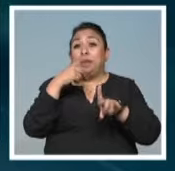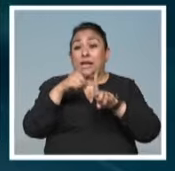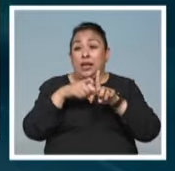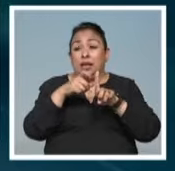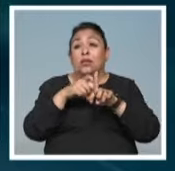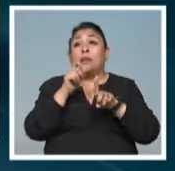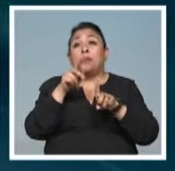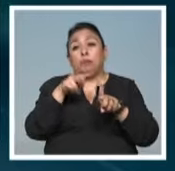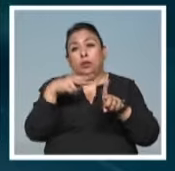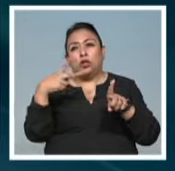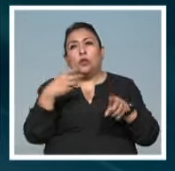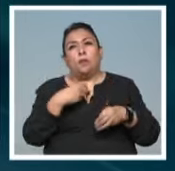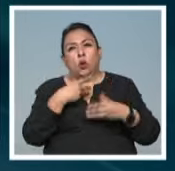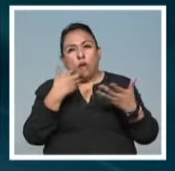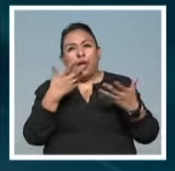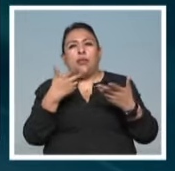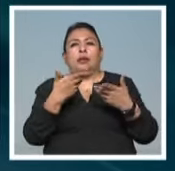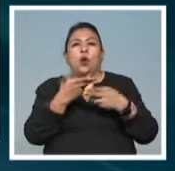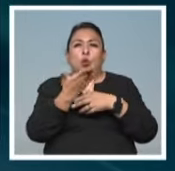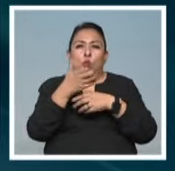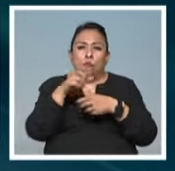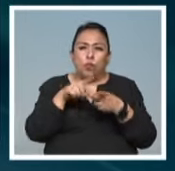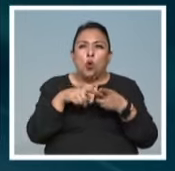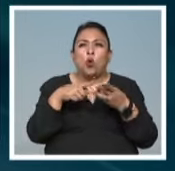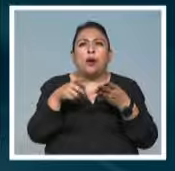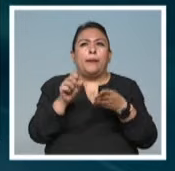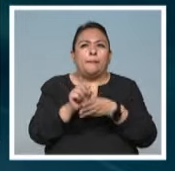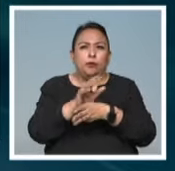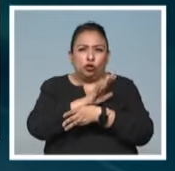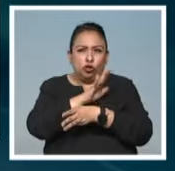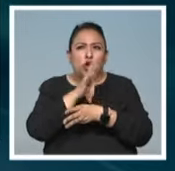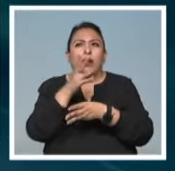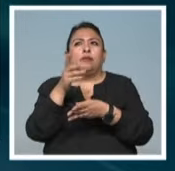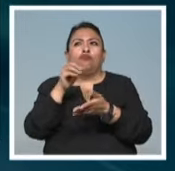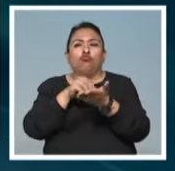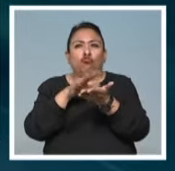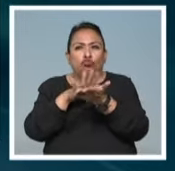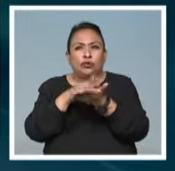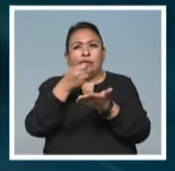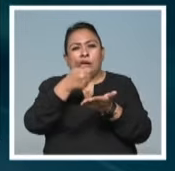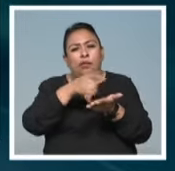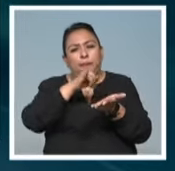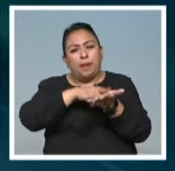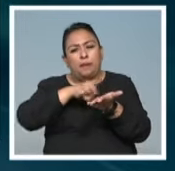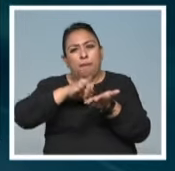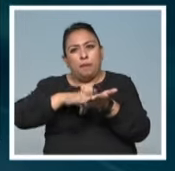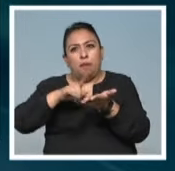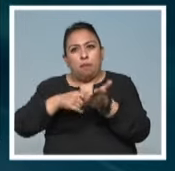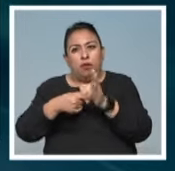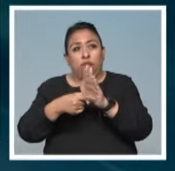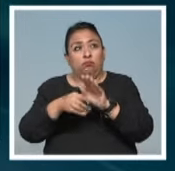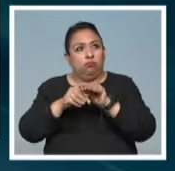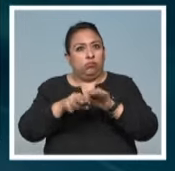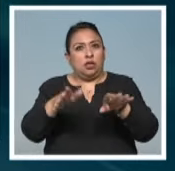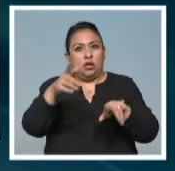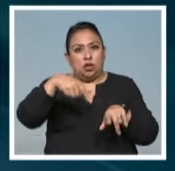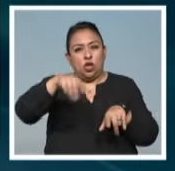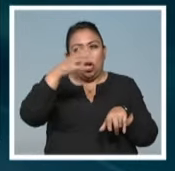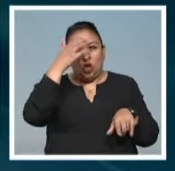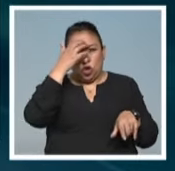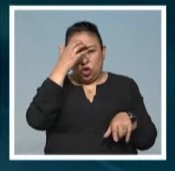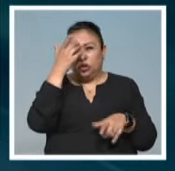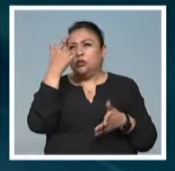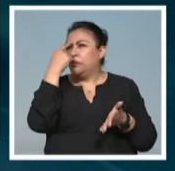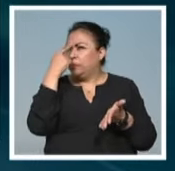de conocer su visión poética, humorística y sus propias emociones representadas en cada una de sus obras. Creo que hay